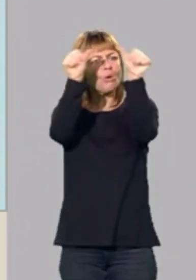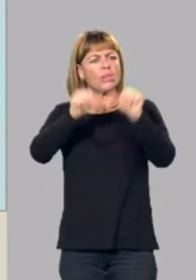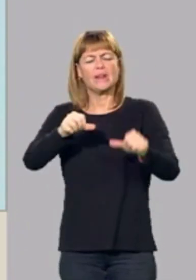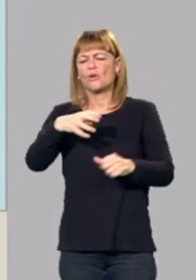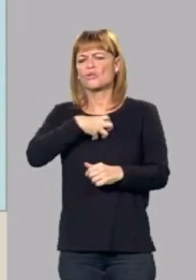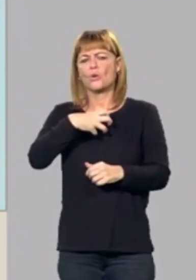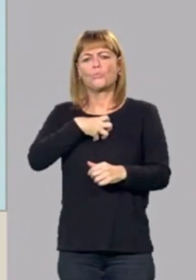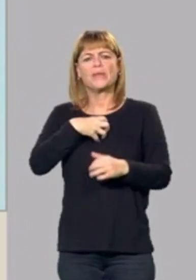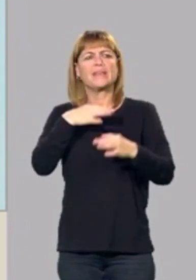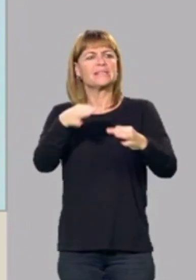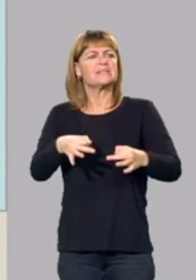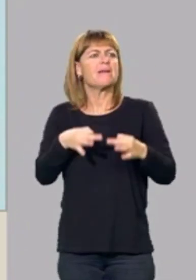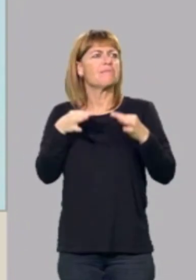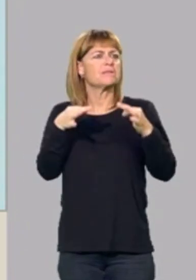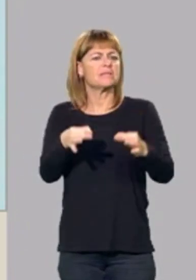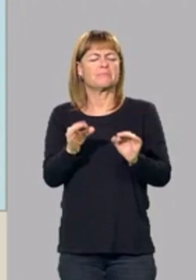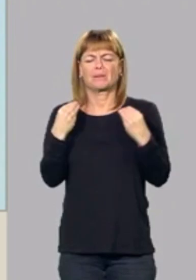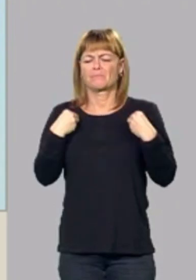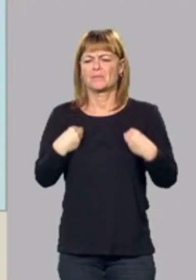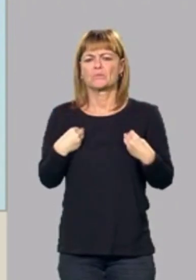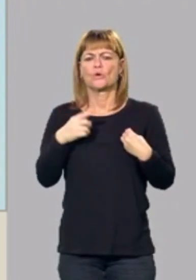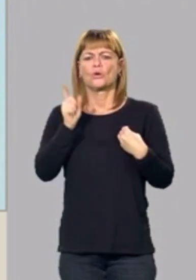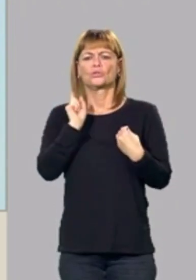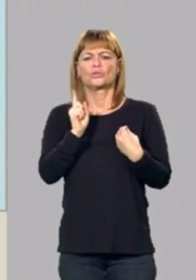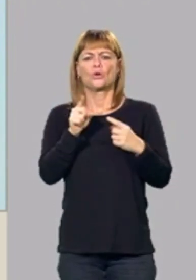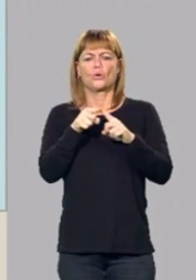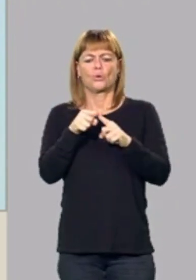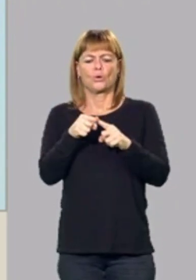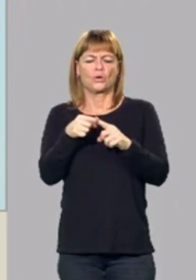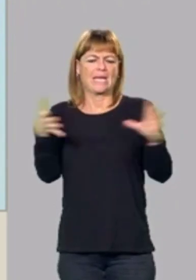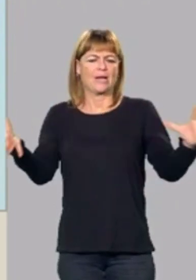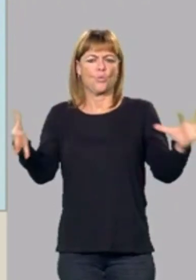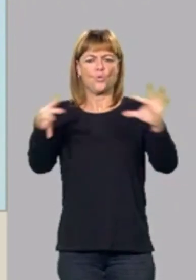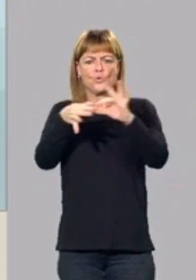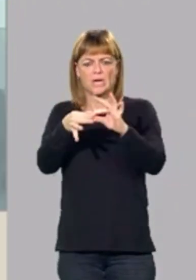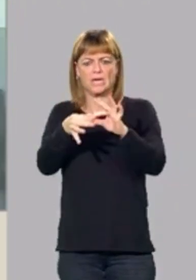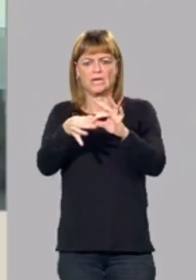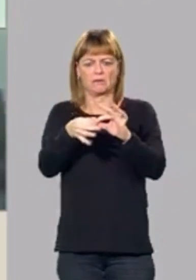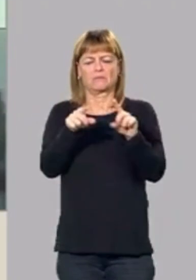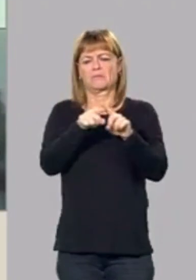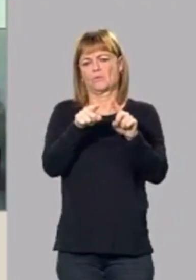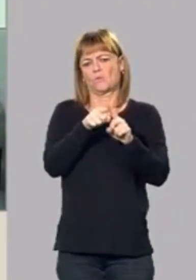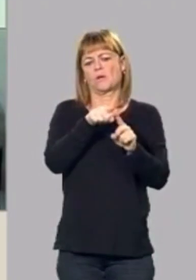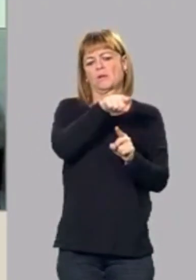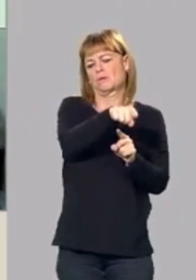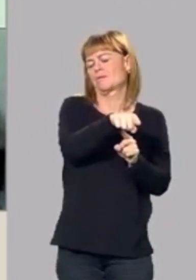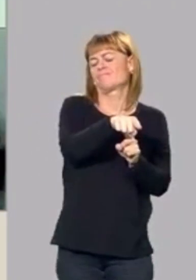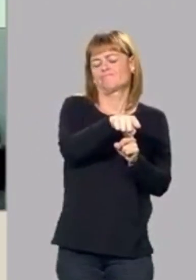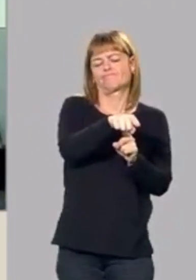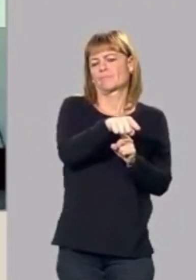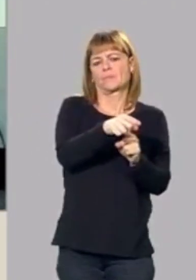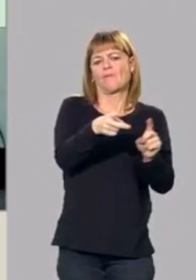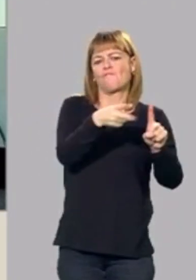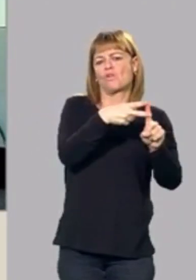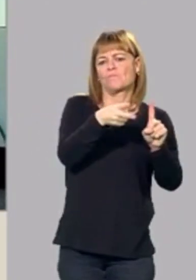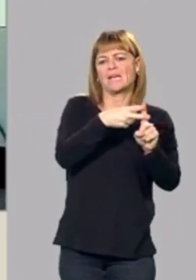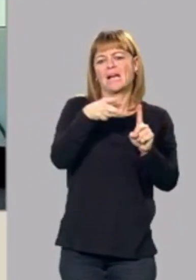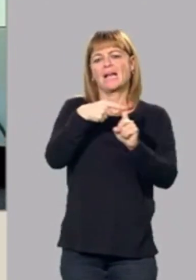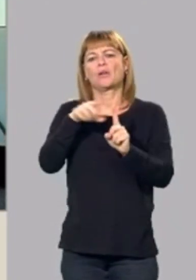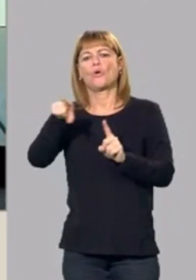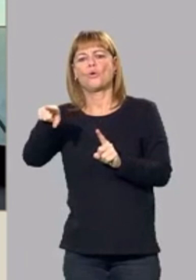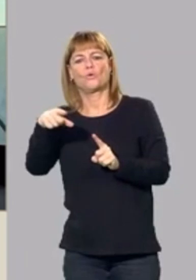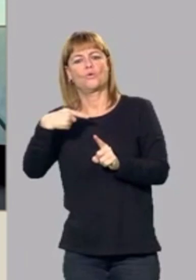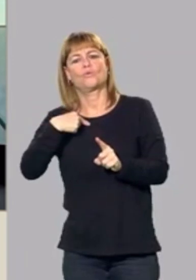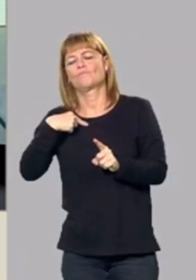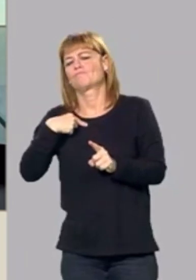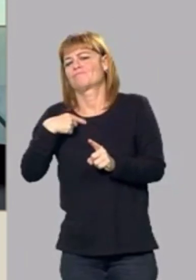unir estaciones y en este caso unir las estaciones de Astún y Formigal por Canal Roya. Creemos que es un proyecto insostenible